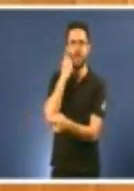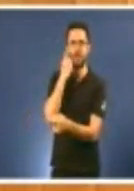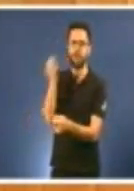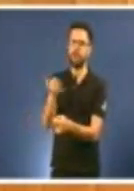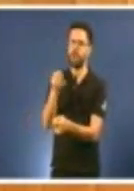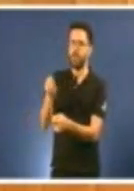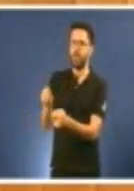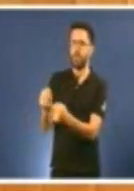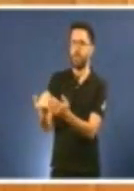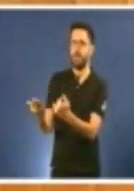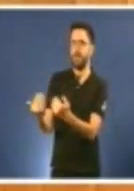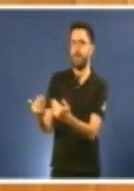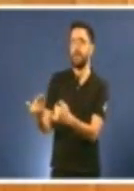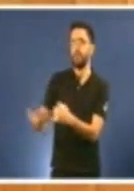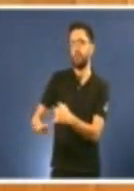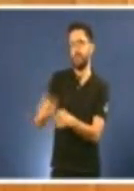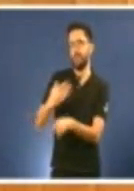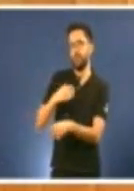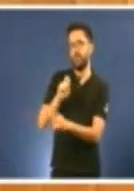Igual lle están dando a resposta.